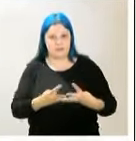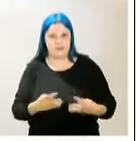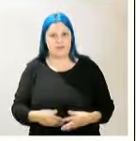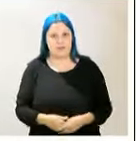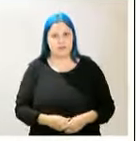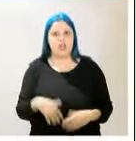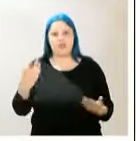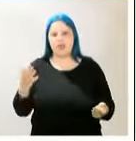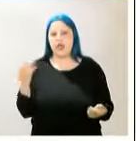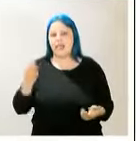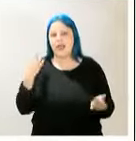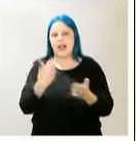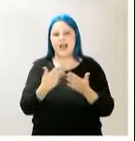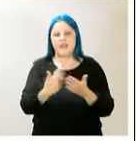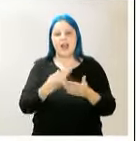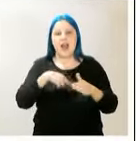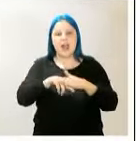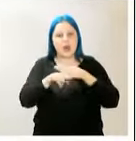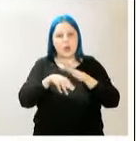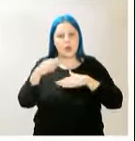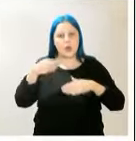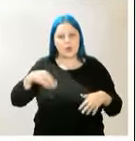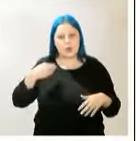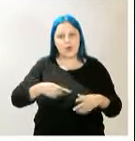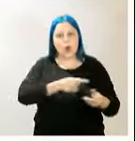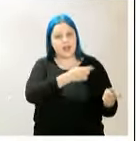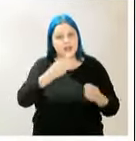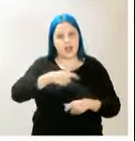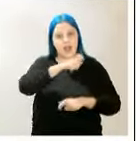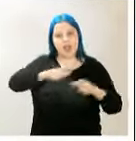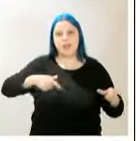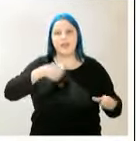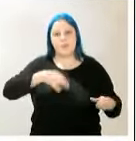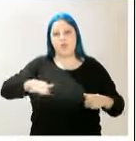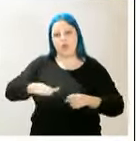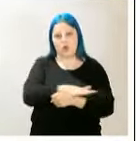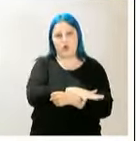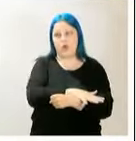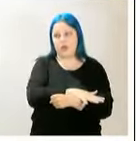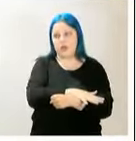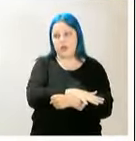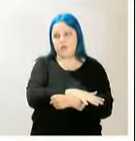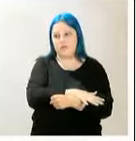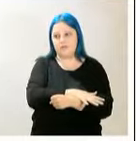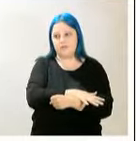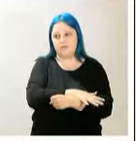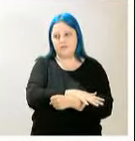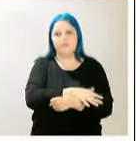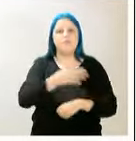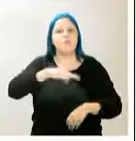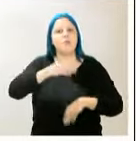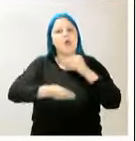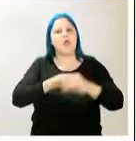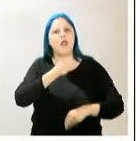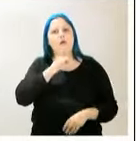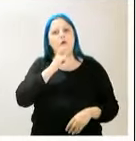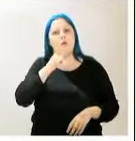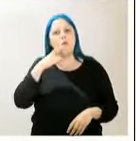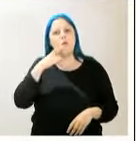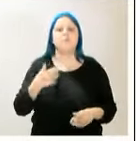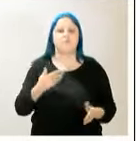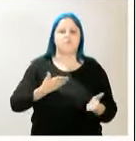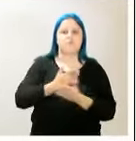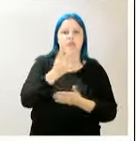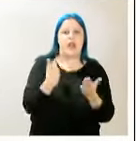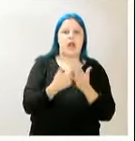el Estado esos recursos sirven para cubrir necesidades de la gente. ¿Y cómo podemos hacer eso? Pues podemos hacer eso, por un lado, garantizando la creación de